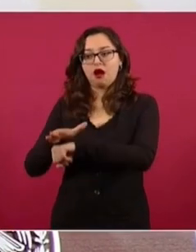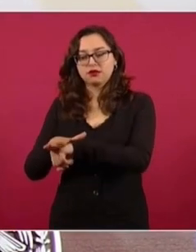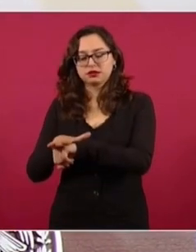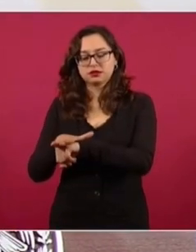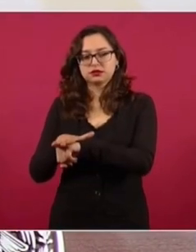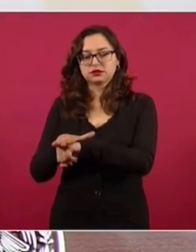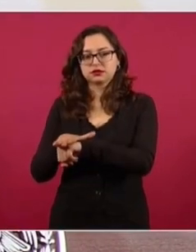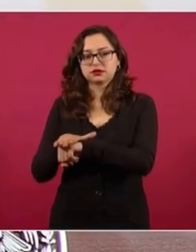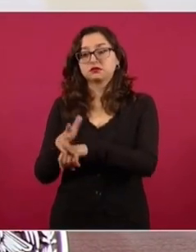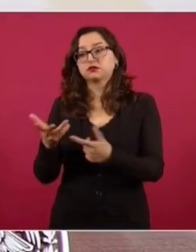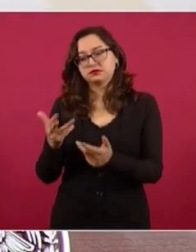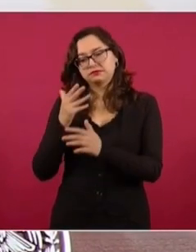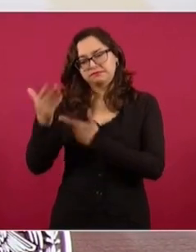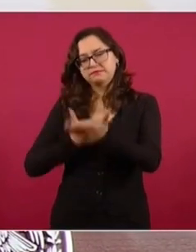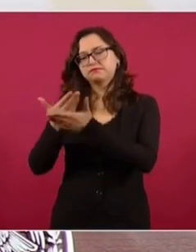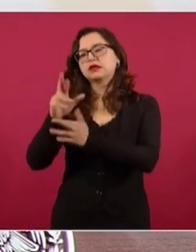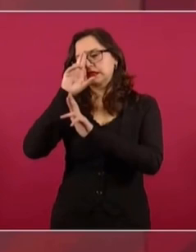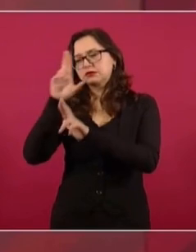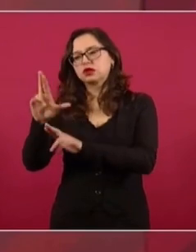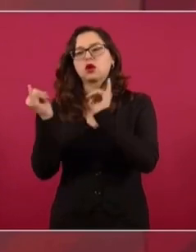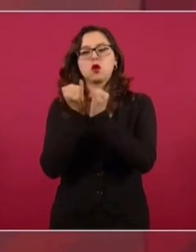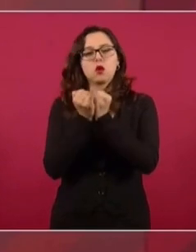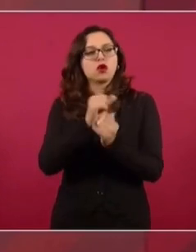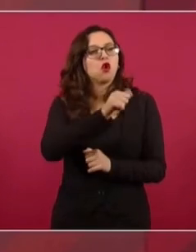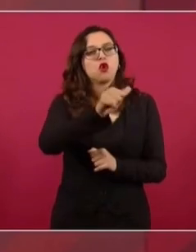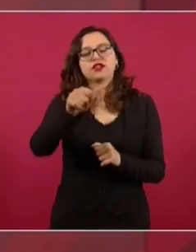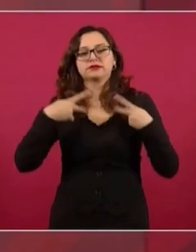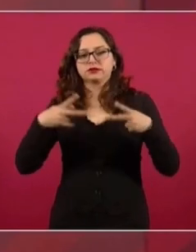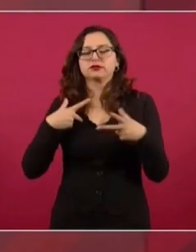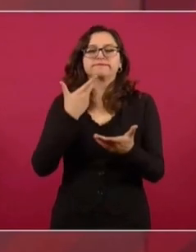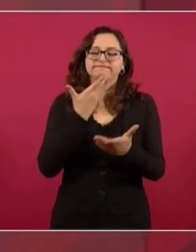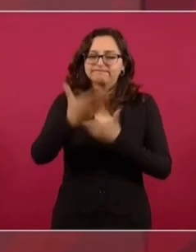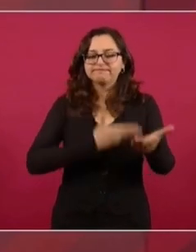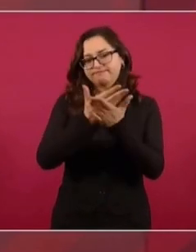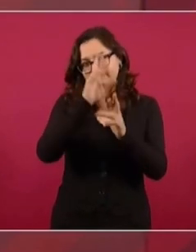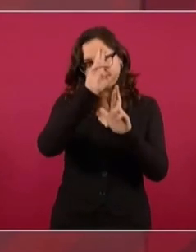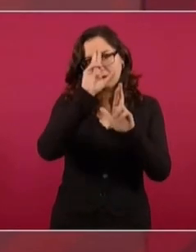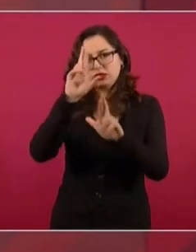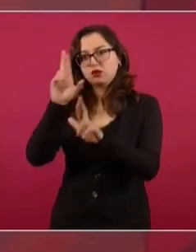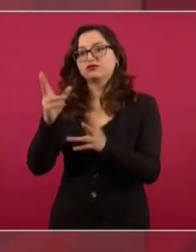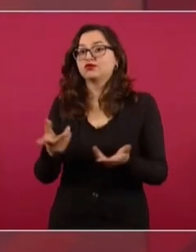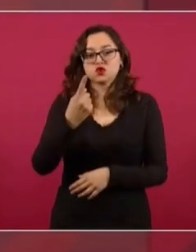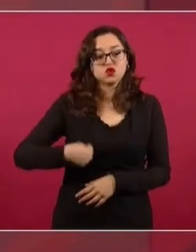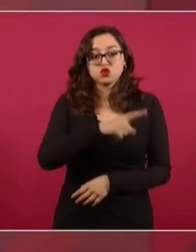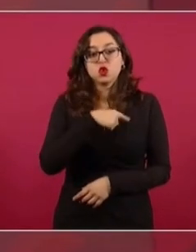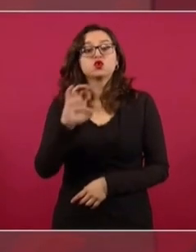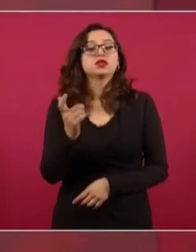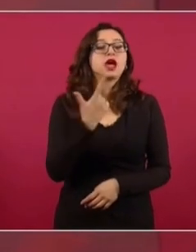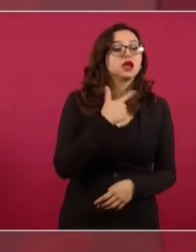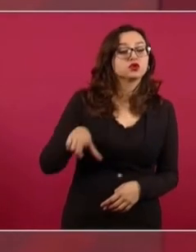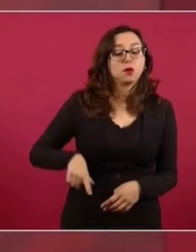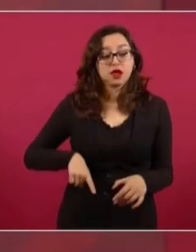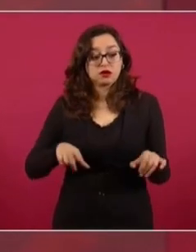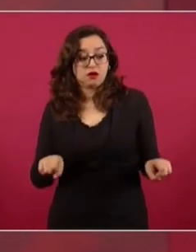seguir pensando igual, que no somos iguales,